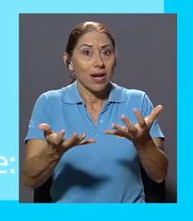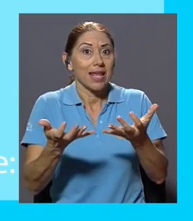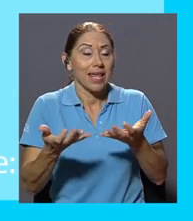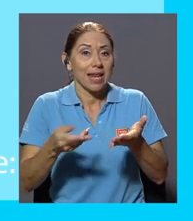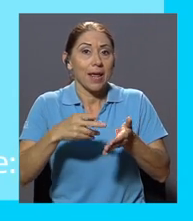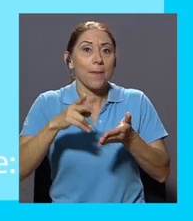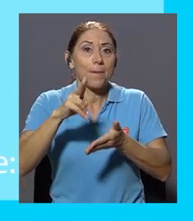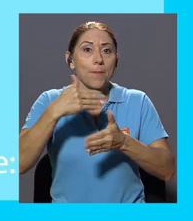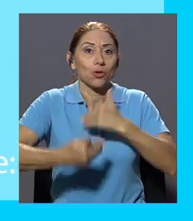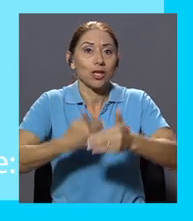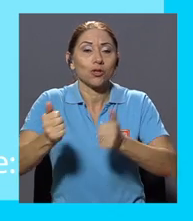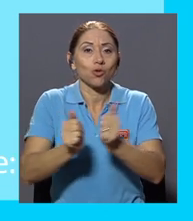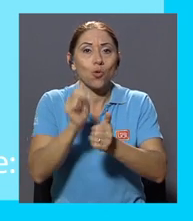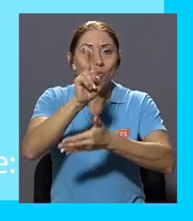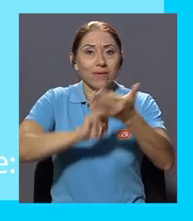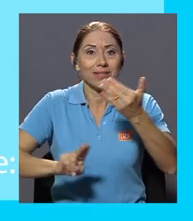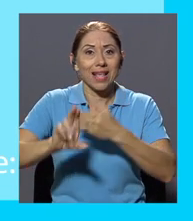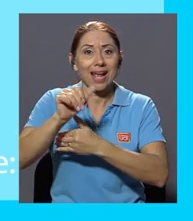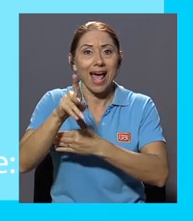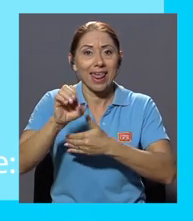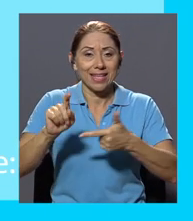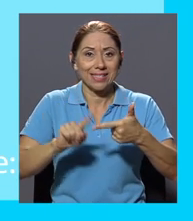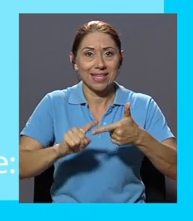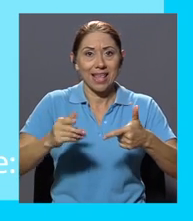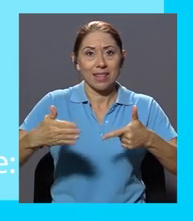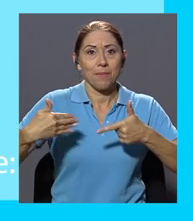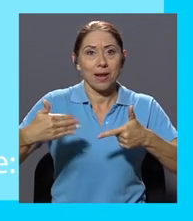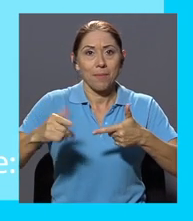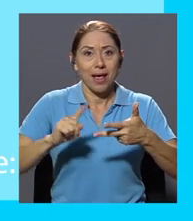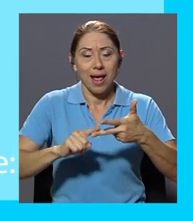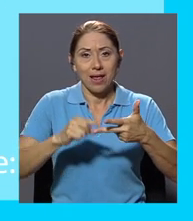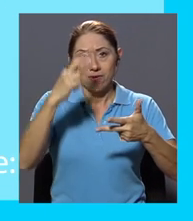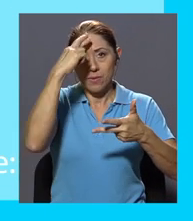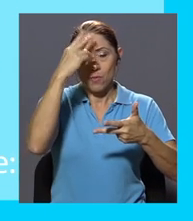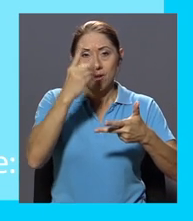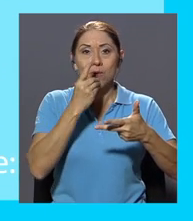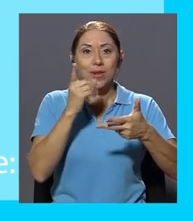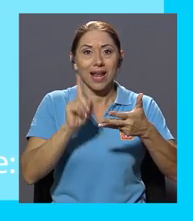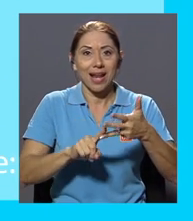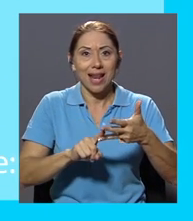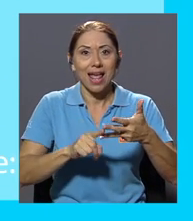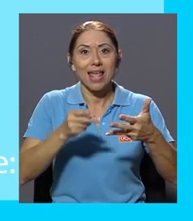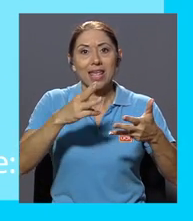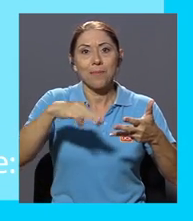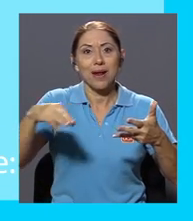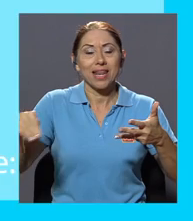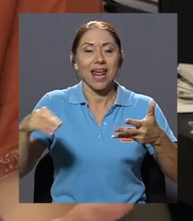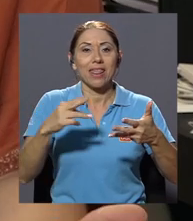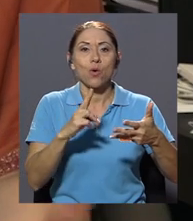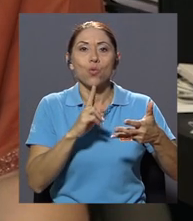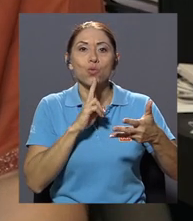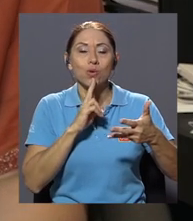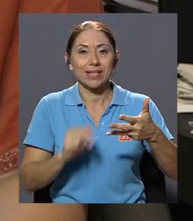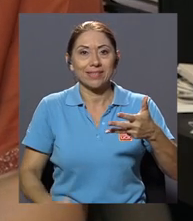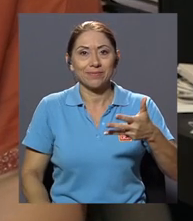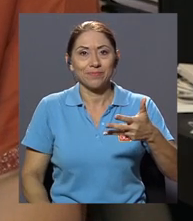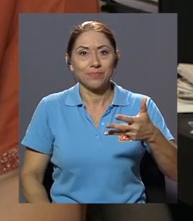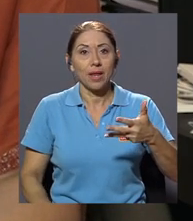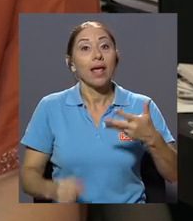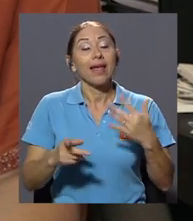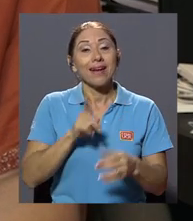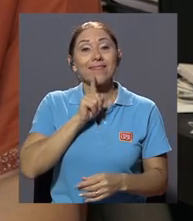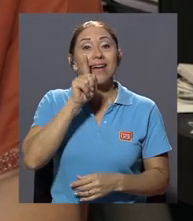Universidad de Cádiz, la Universidad Marítima de Panamá, la Unidad Mercante de República Dominicana y con la Marina de Honduras. En realidad la